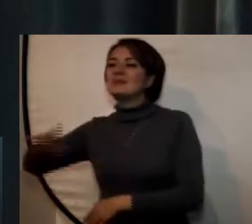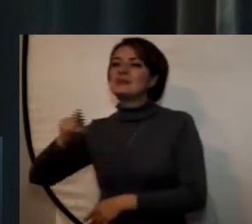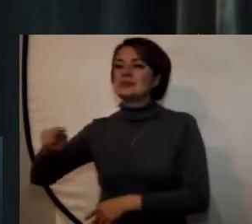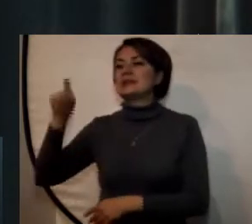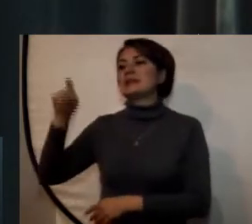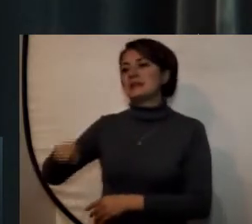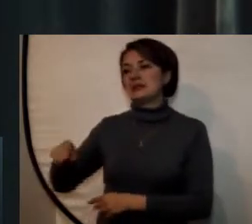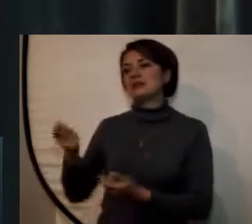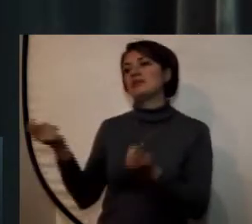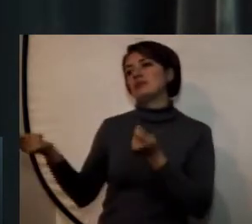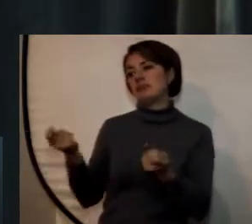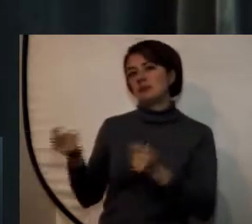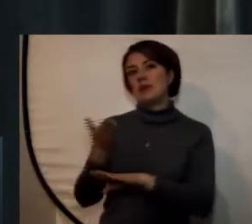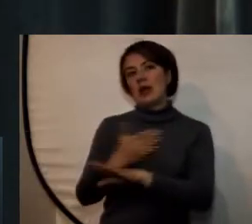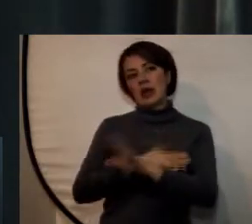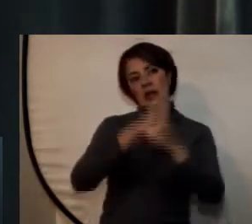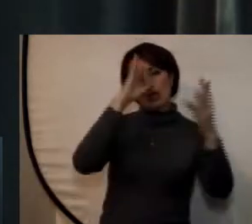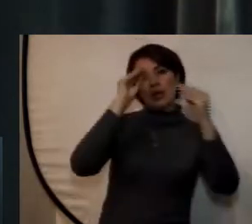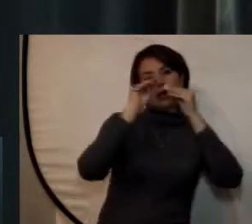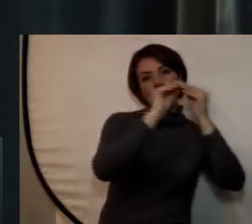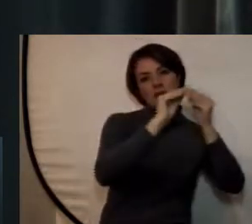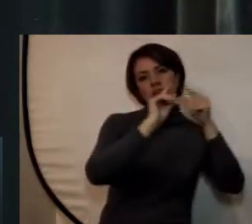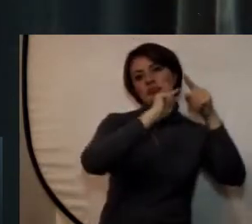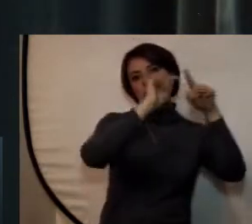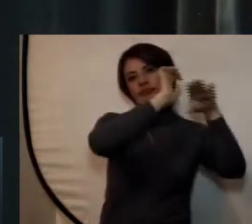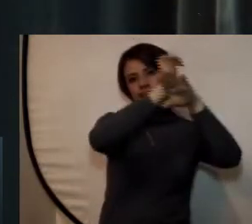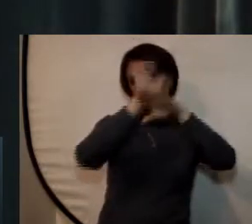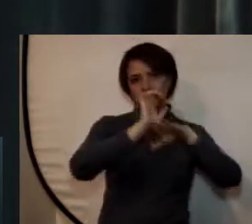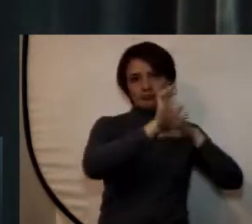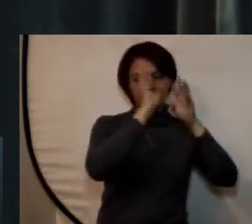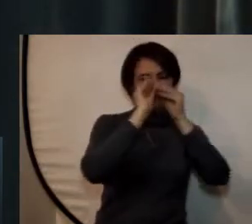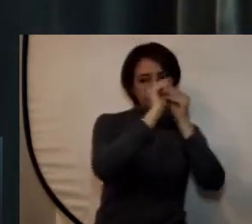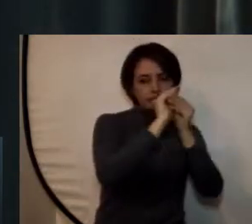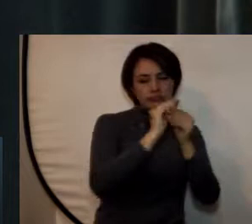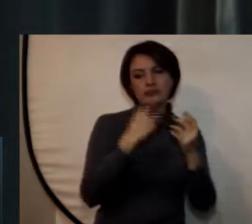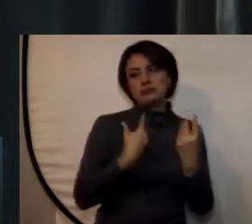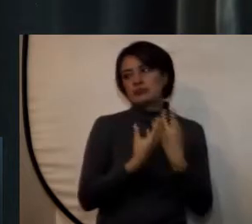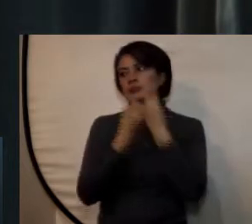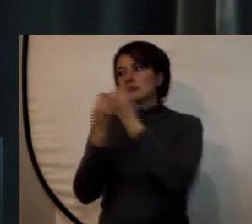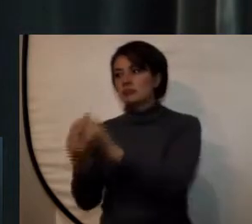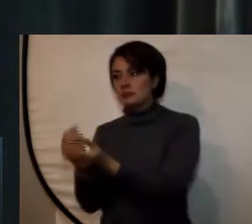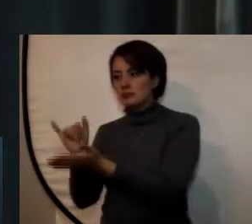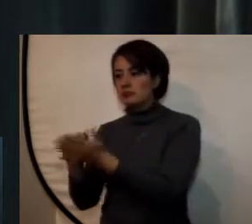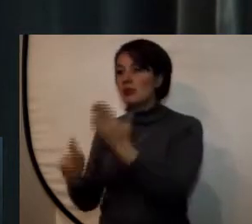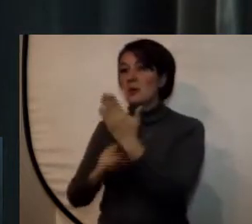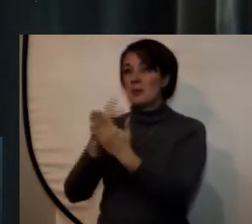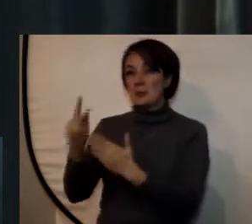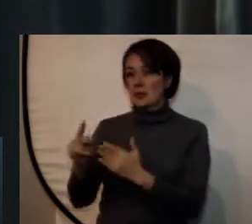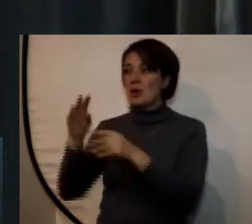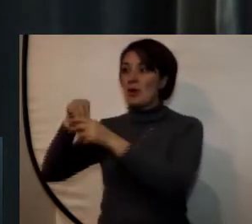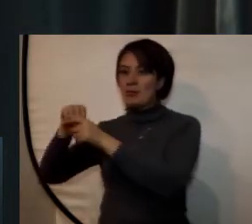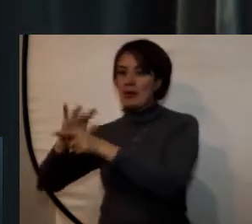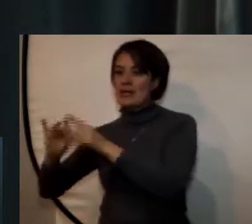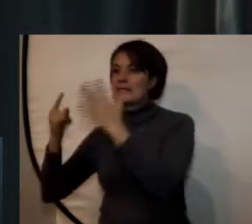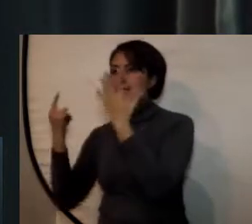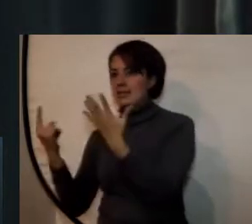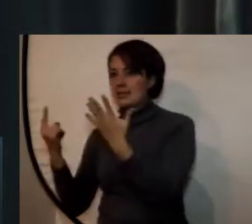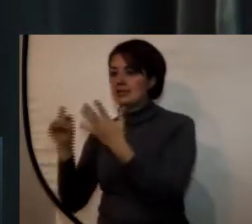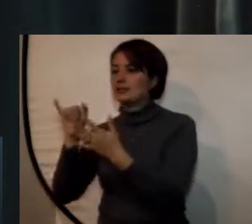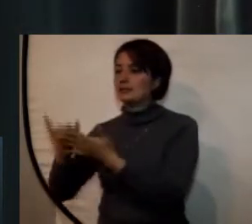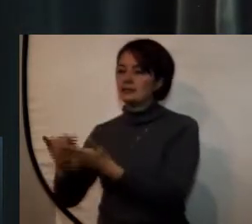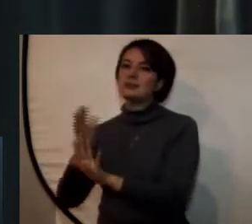requiere de coordinaciones previas con las diferentes entes estos proyectos seis en total ya han sido